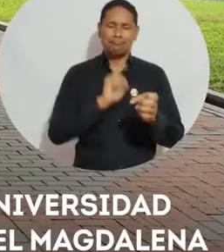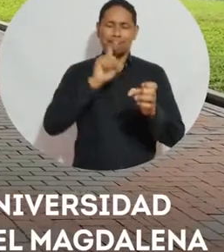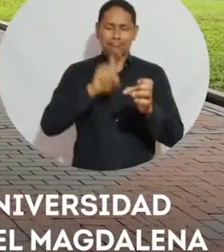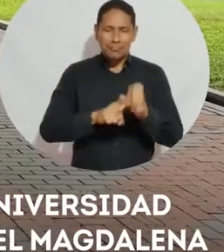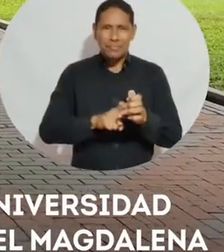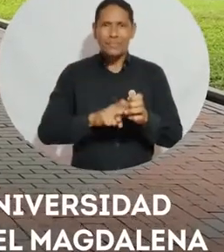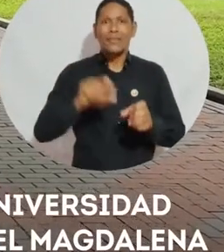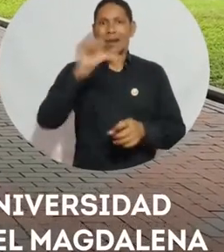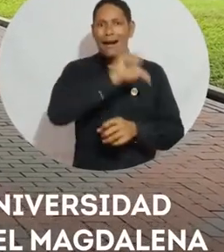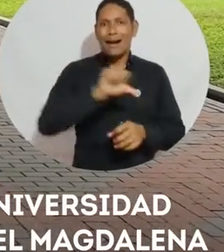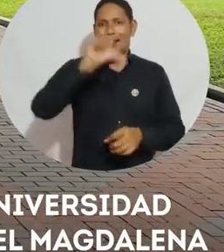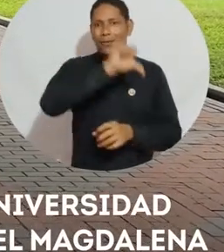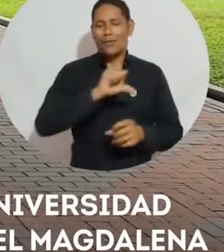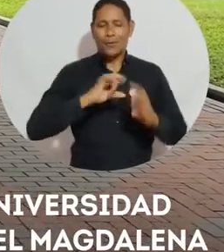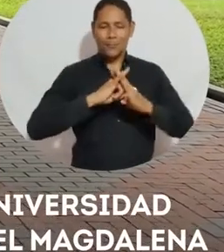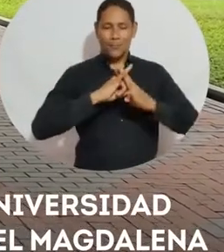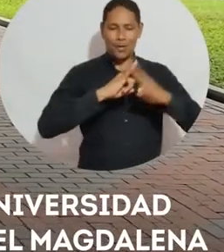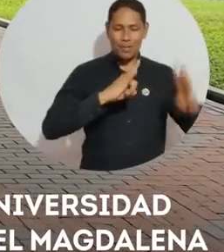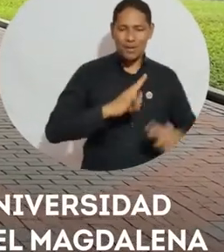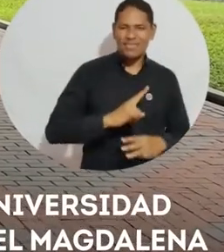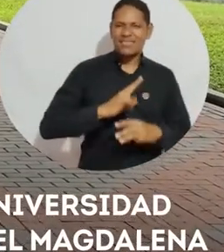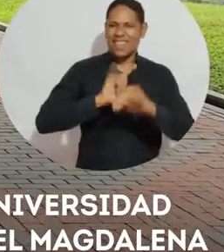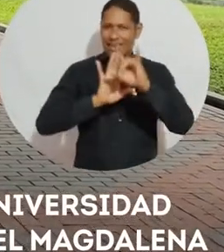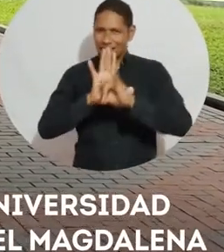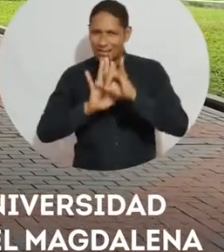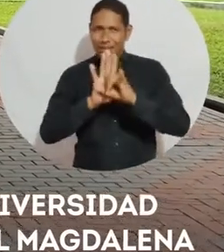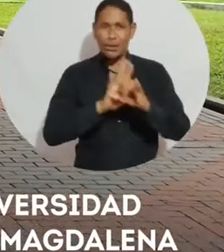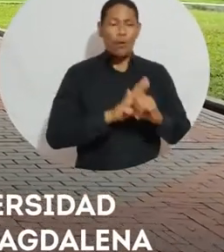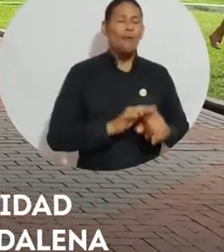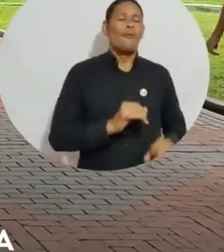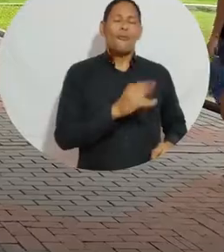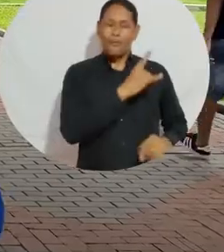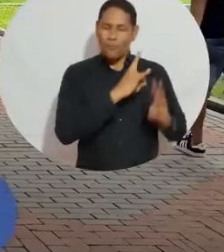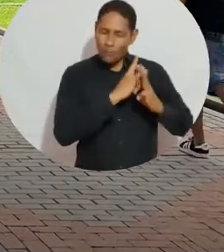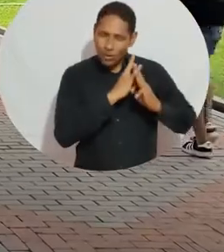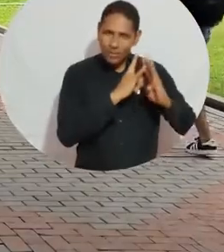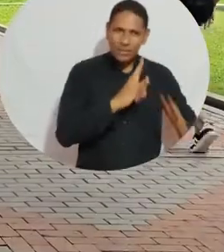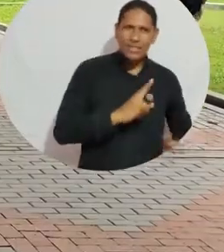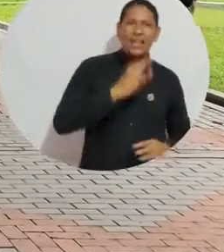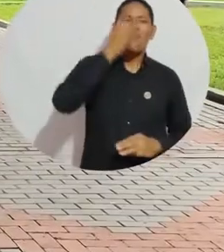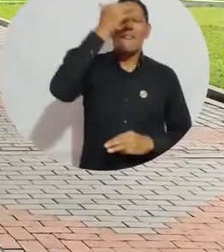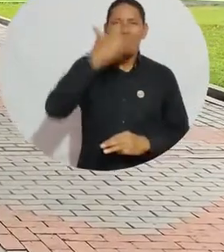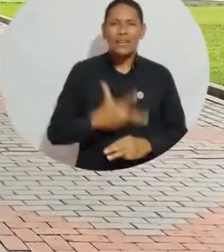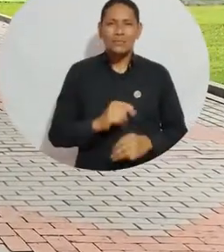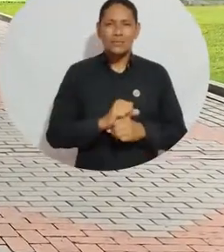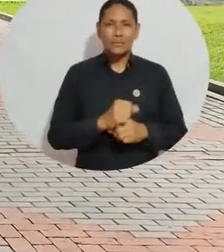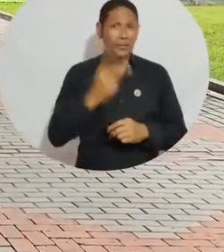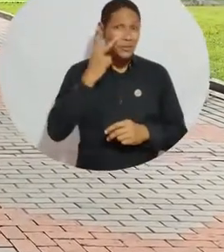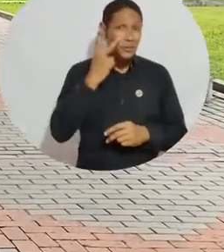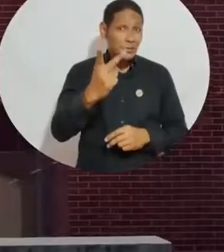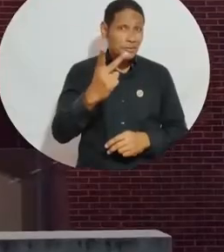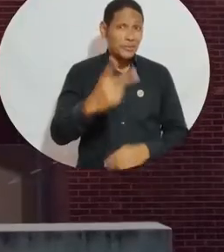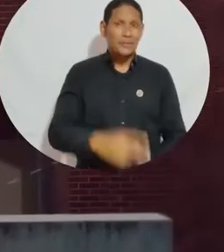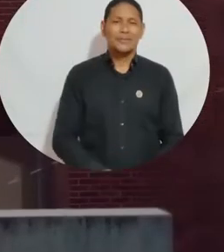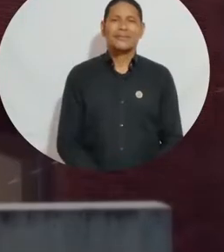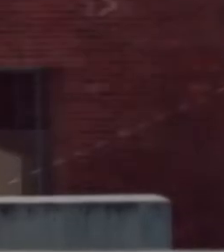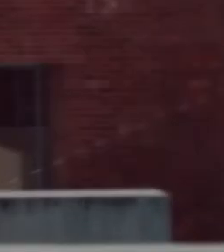institucionales, arroba unimagdalena para Instagram y Twitter y Universidad del Magdalena en Facebook. Hasta pronto.